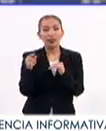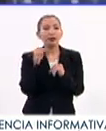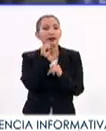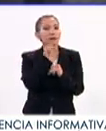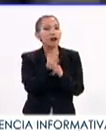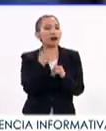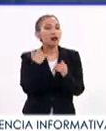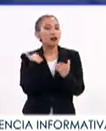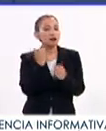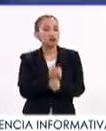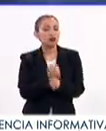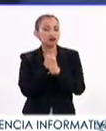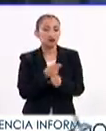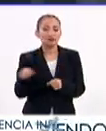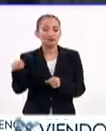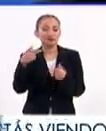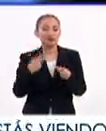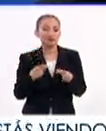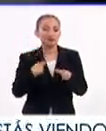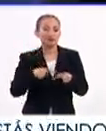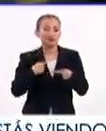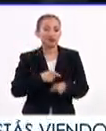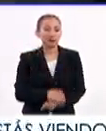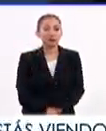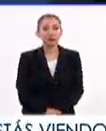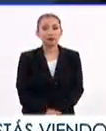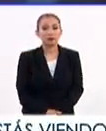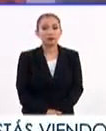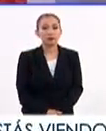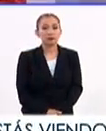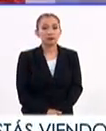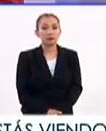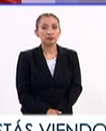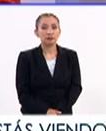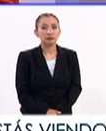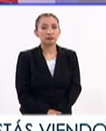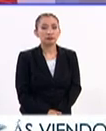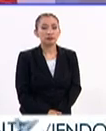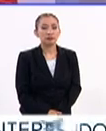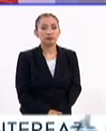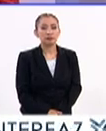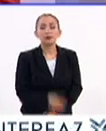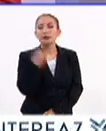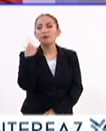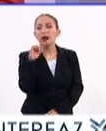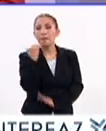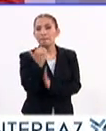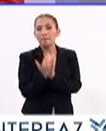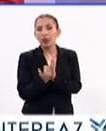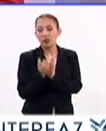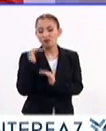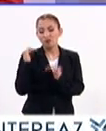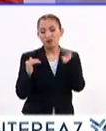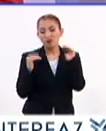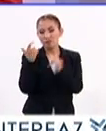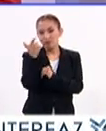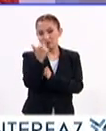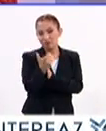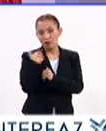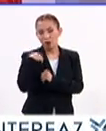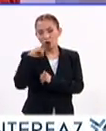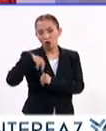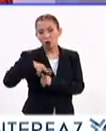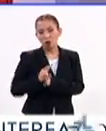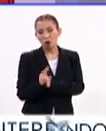además de provocar dolor y sufrimiento a muchas personas. Y con el fin de reducir la desigualdad económica,